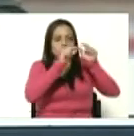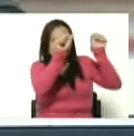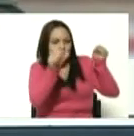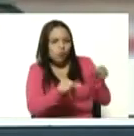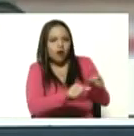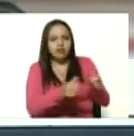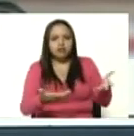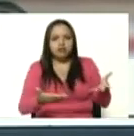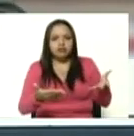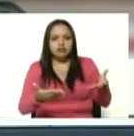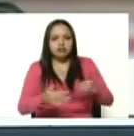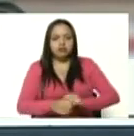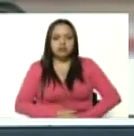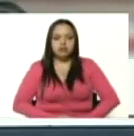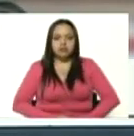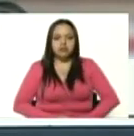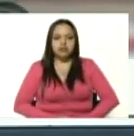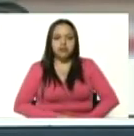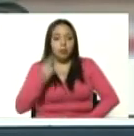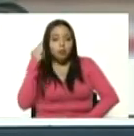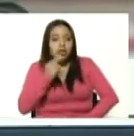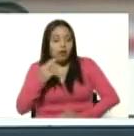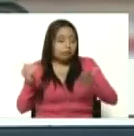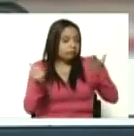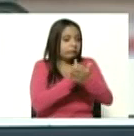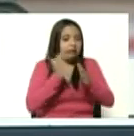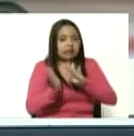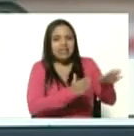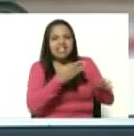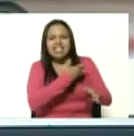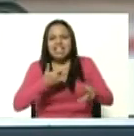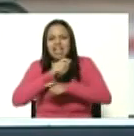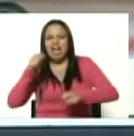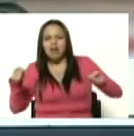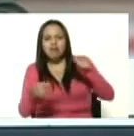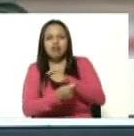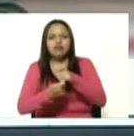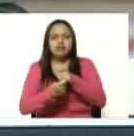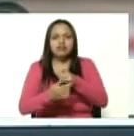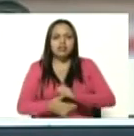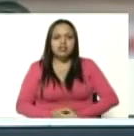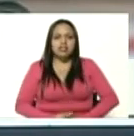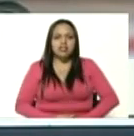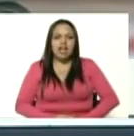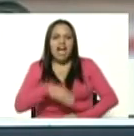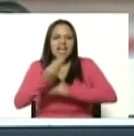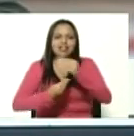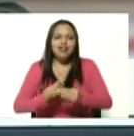Cucho y pretendían imponer una contrarrevolución antipatria